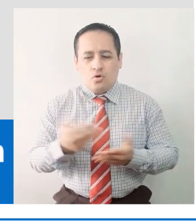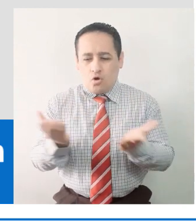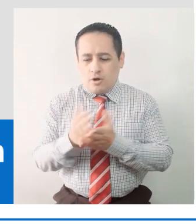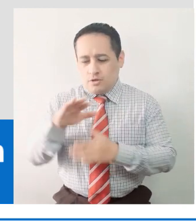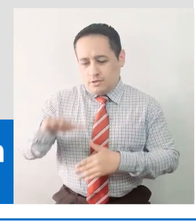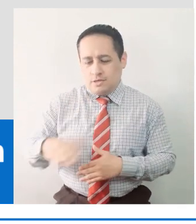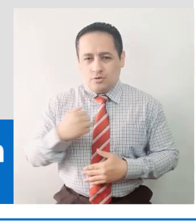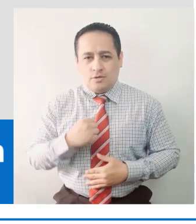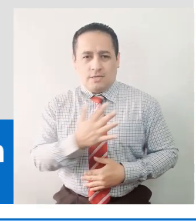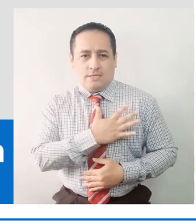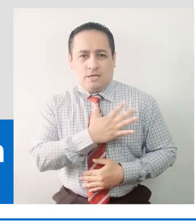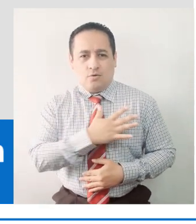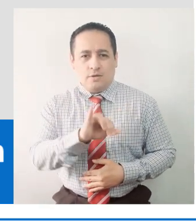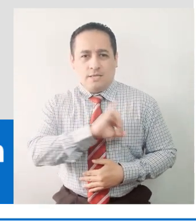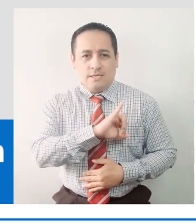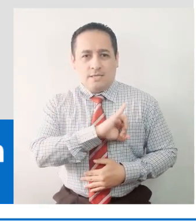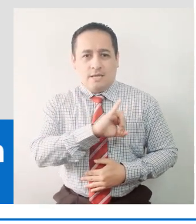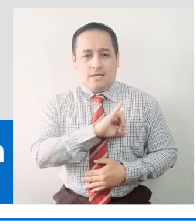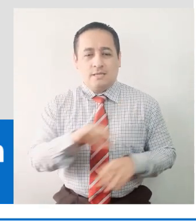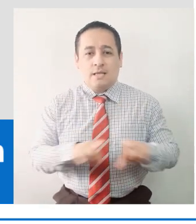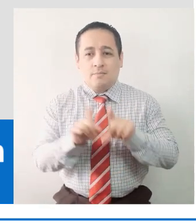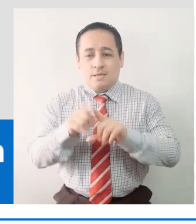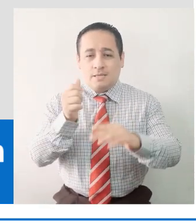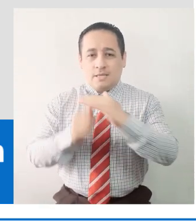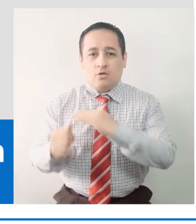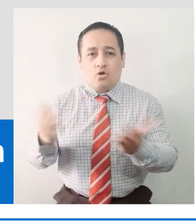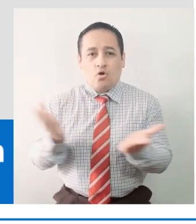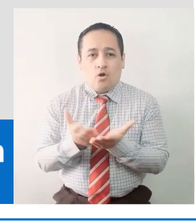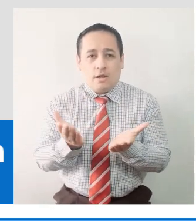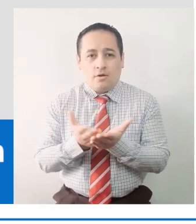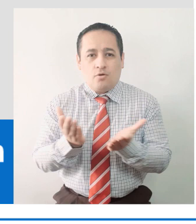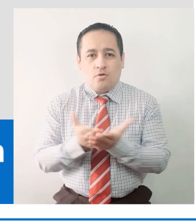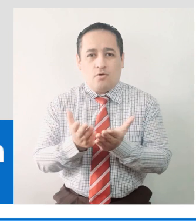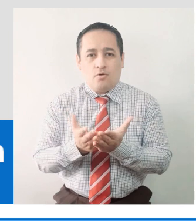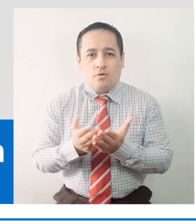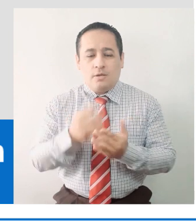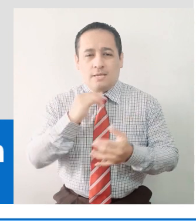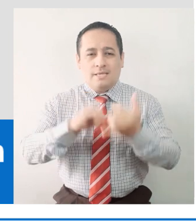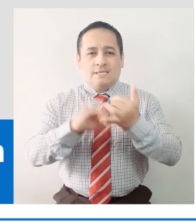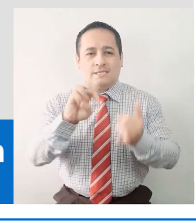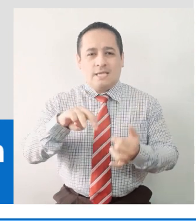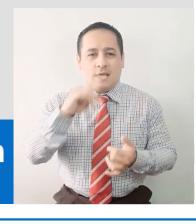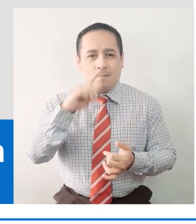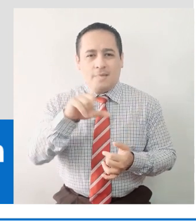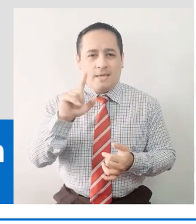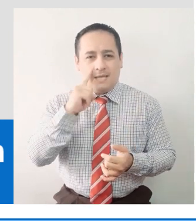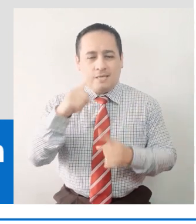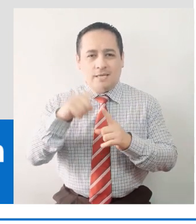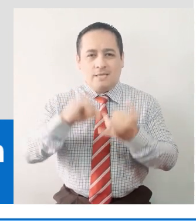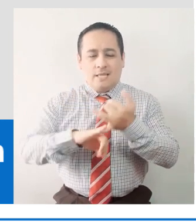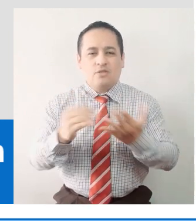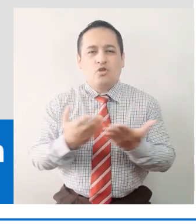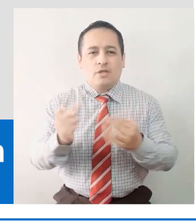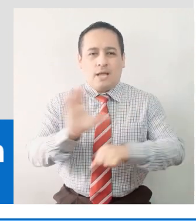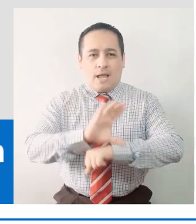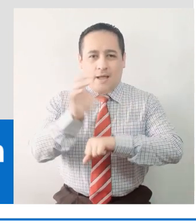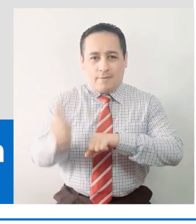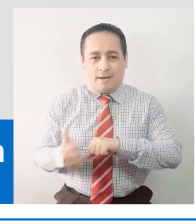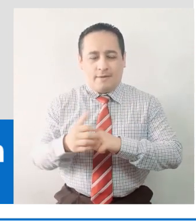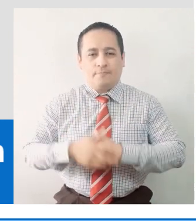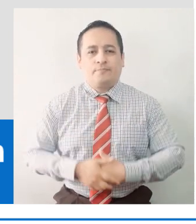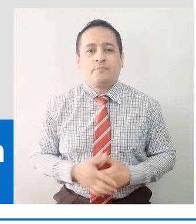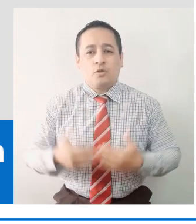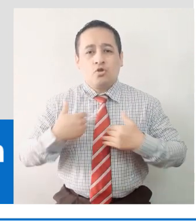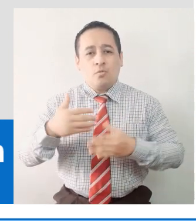en 5 añitos del jardín en la institución Semillitas de Cajamarca.